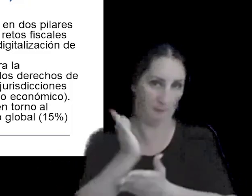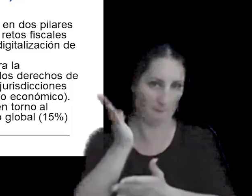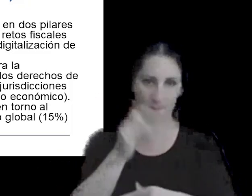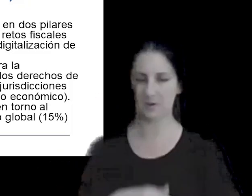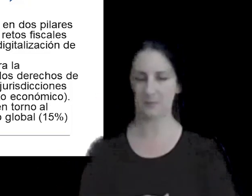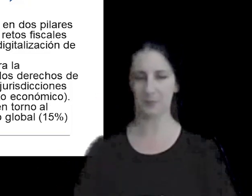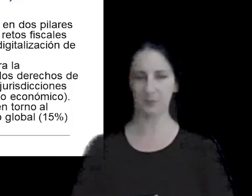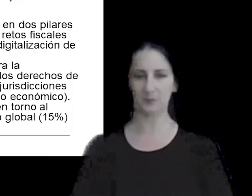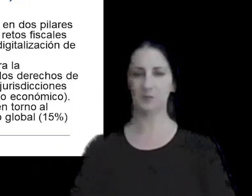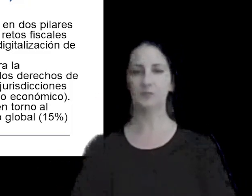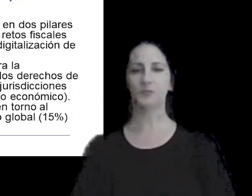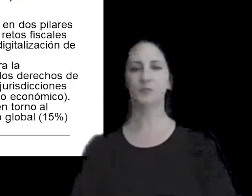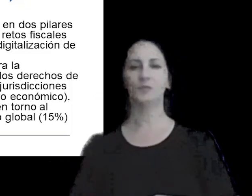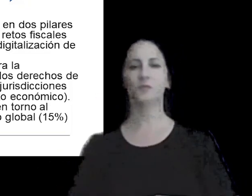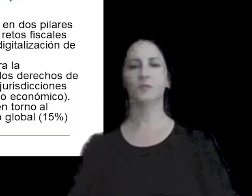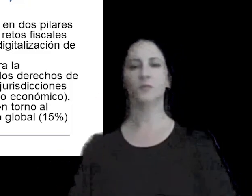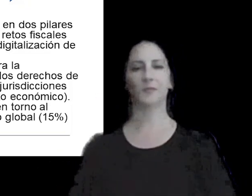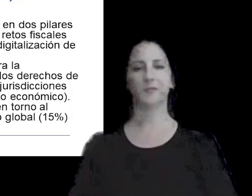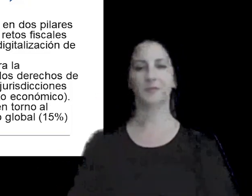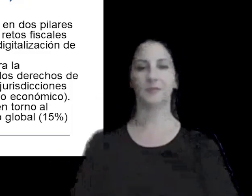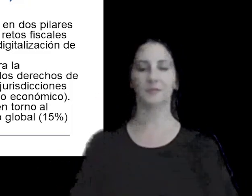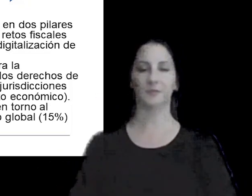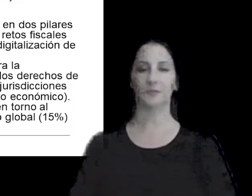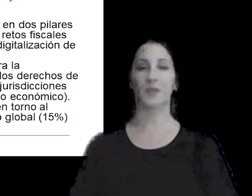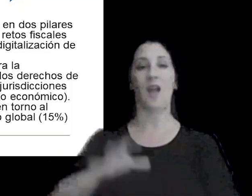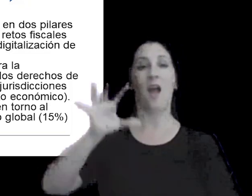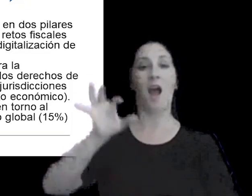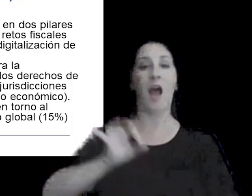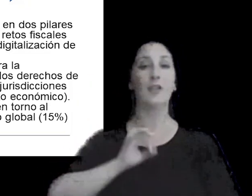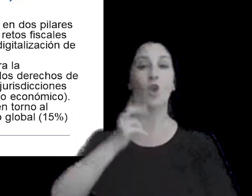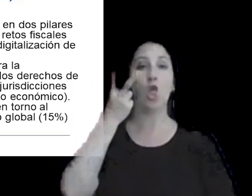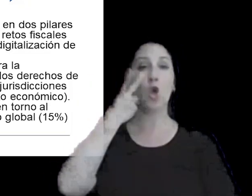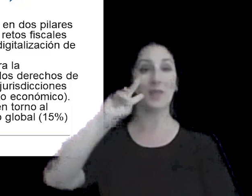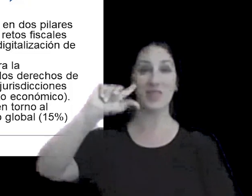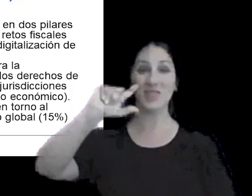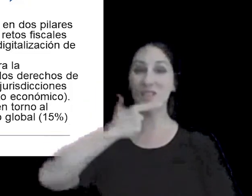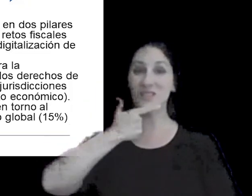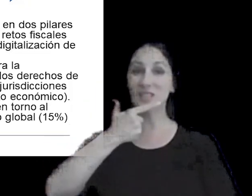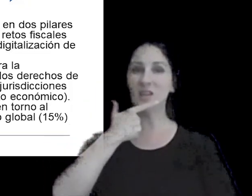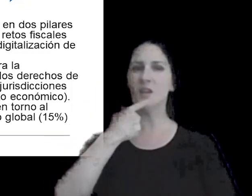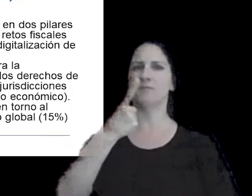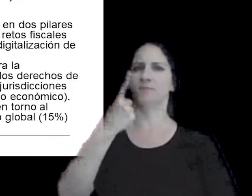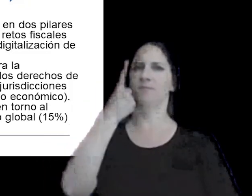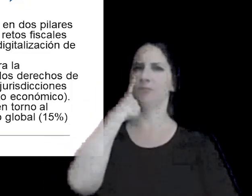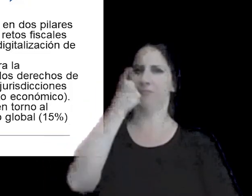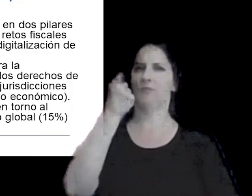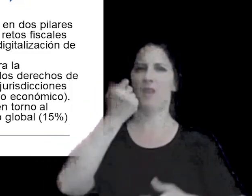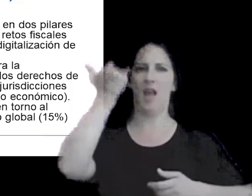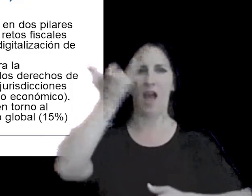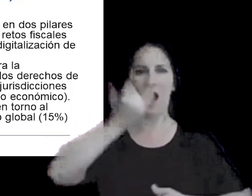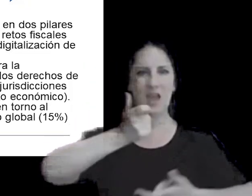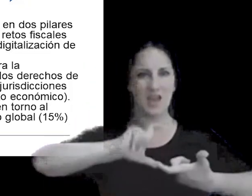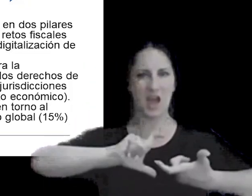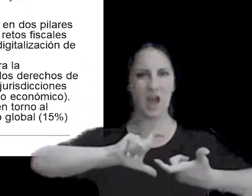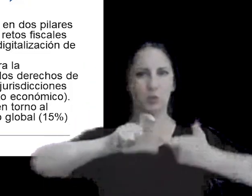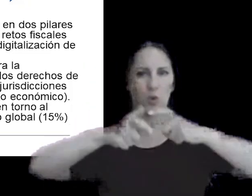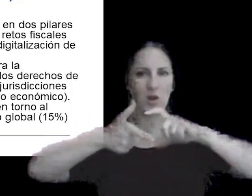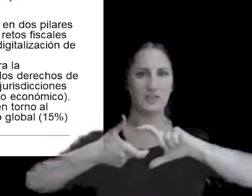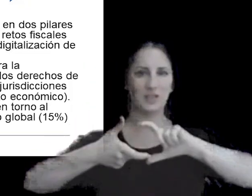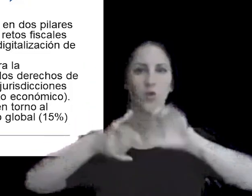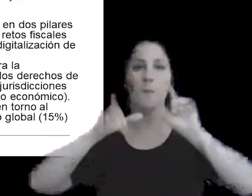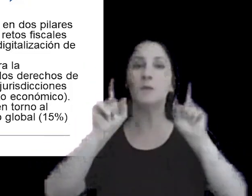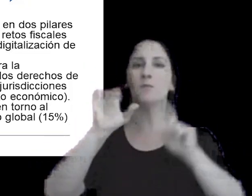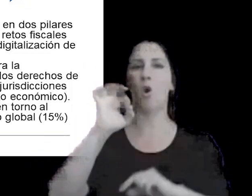con lo cual para el año 2017 se verifica una actualización de estos lineamientos de la